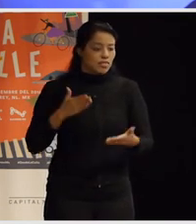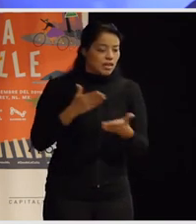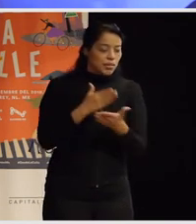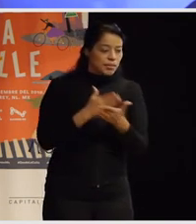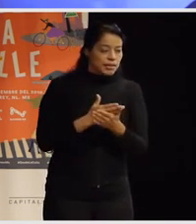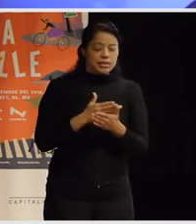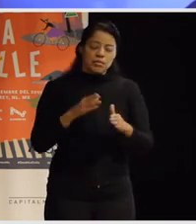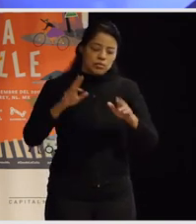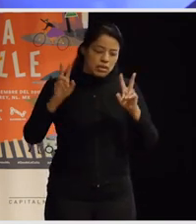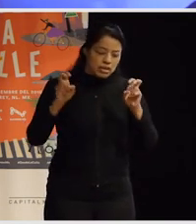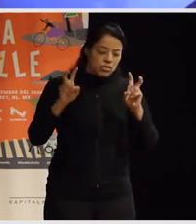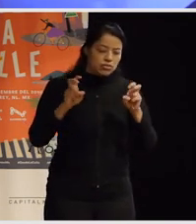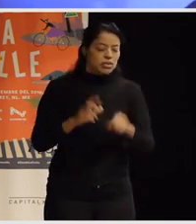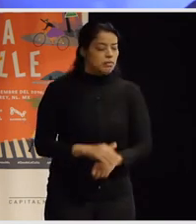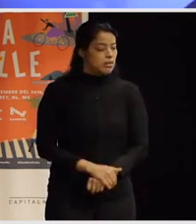más en estos temas